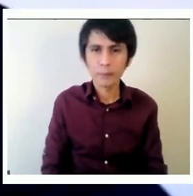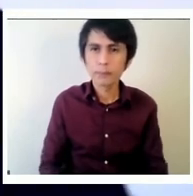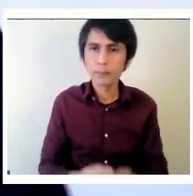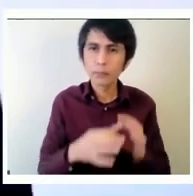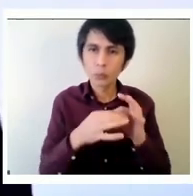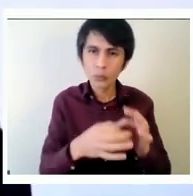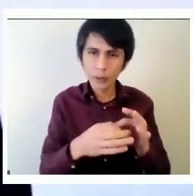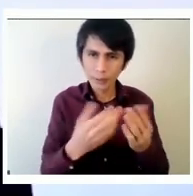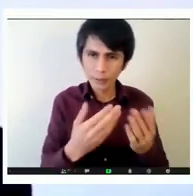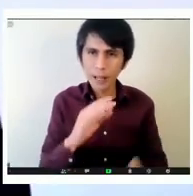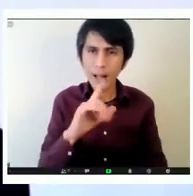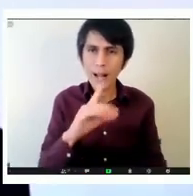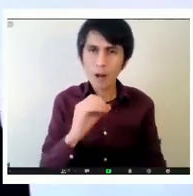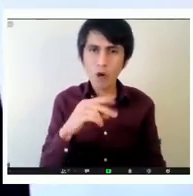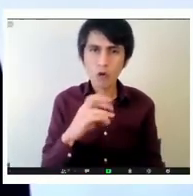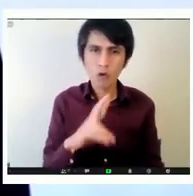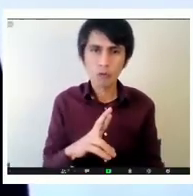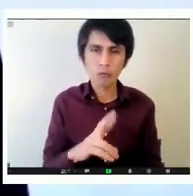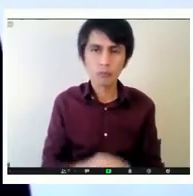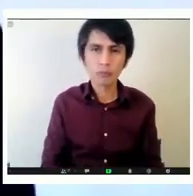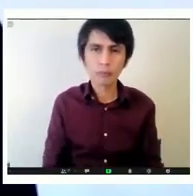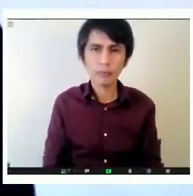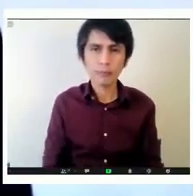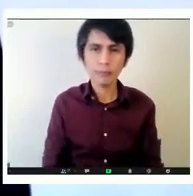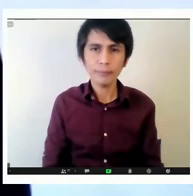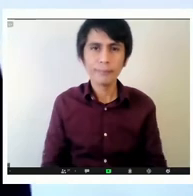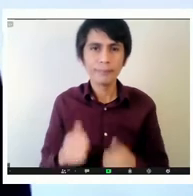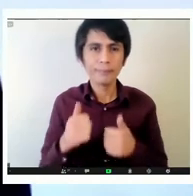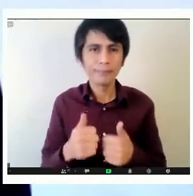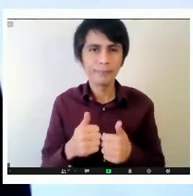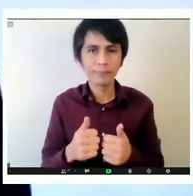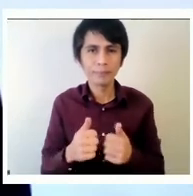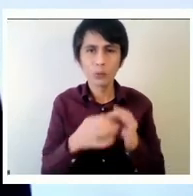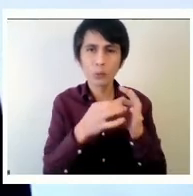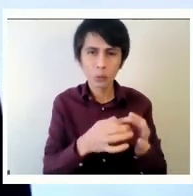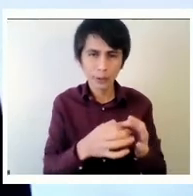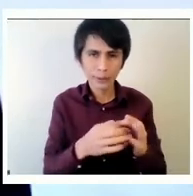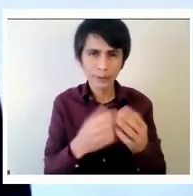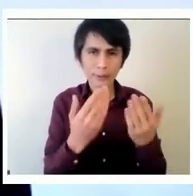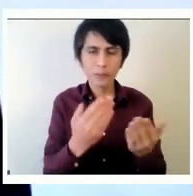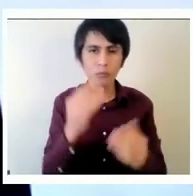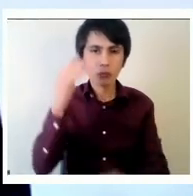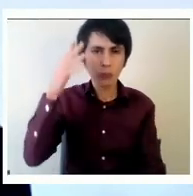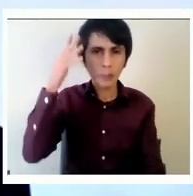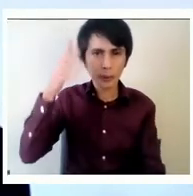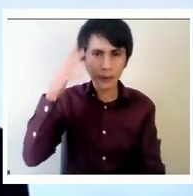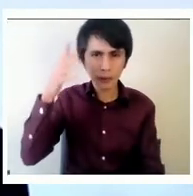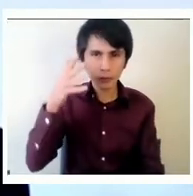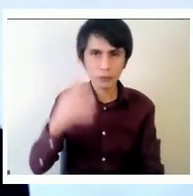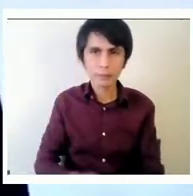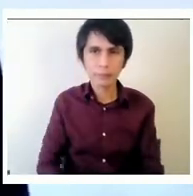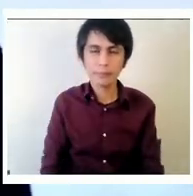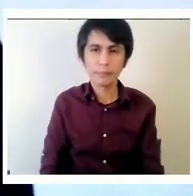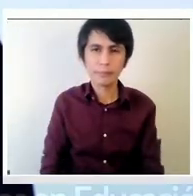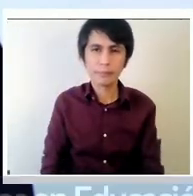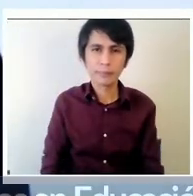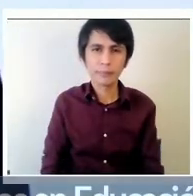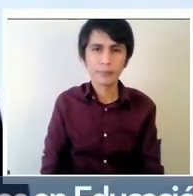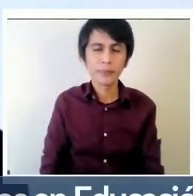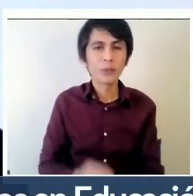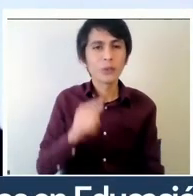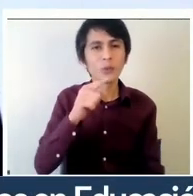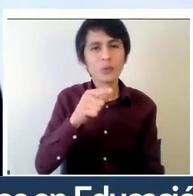Leonor si dejas de compartir eso muchas gracias Leonor por la presentación como eres de la casa